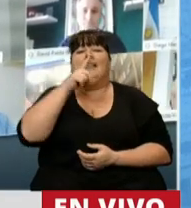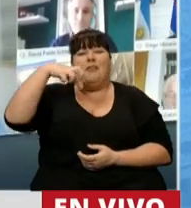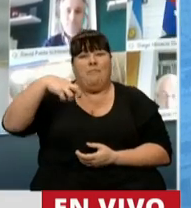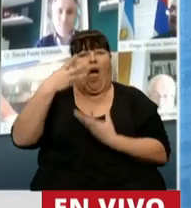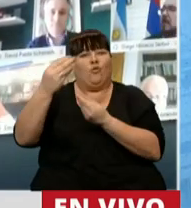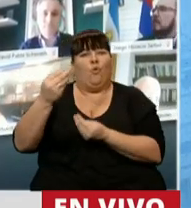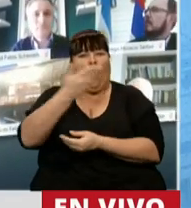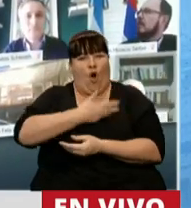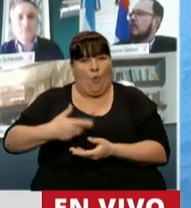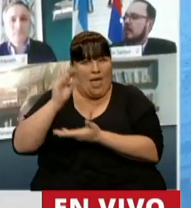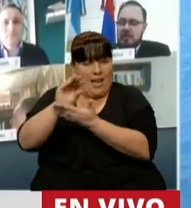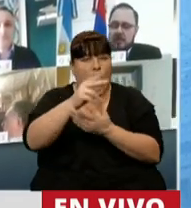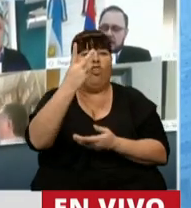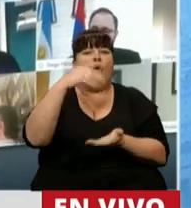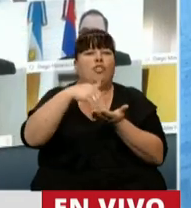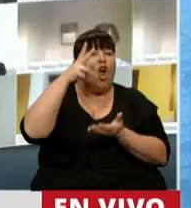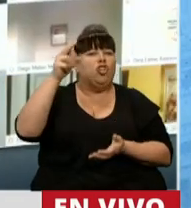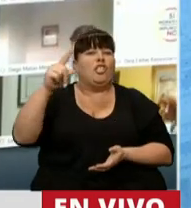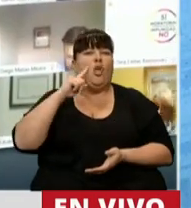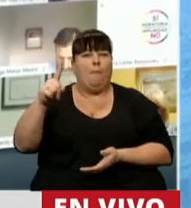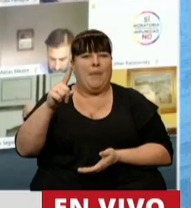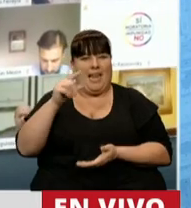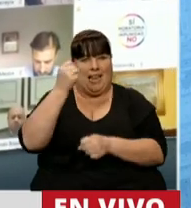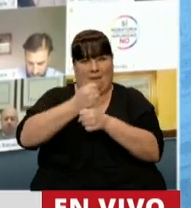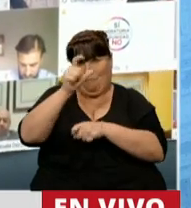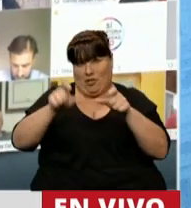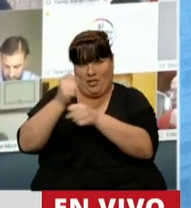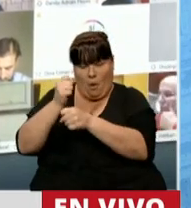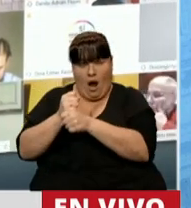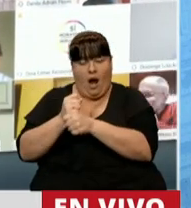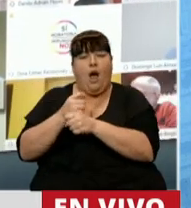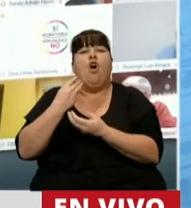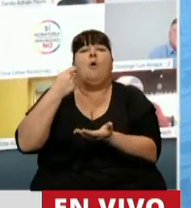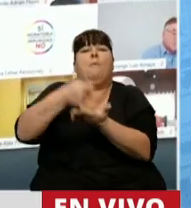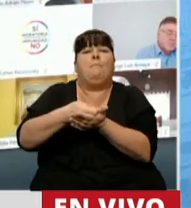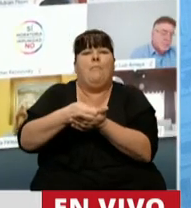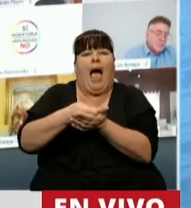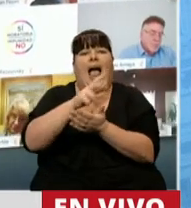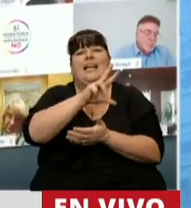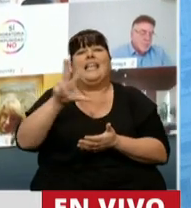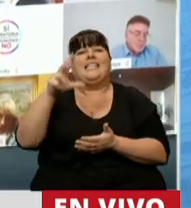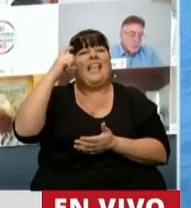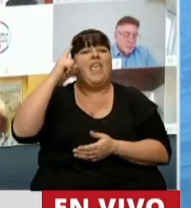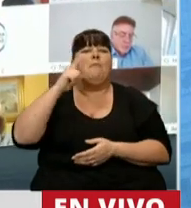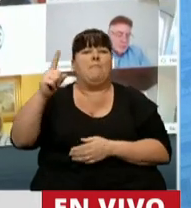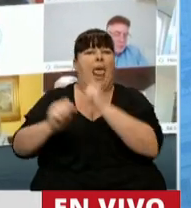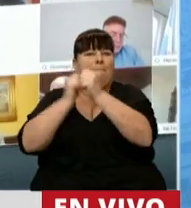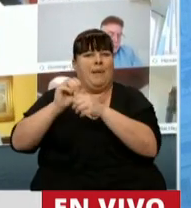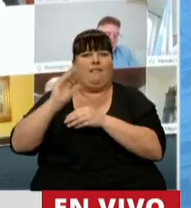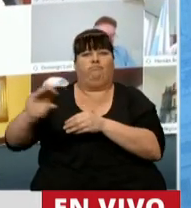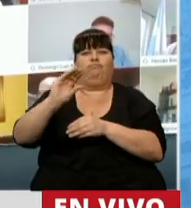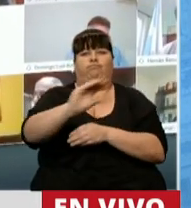para 2.800.000 trabajadores que lo hicieron a través del beneficio a 310.000 empresas,